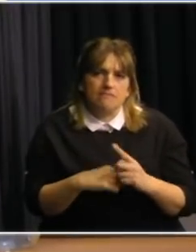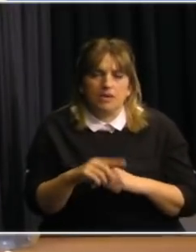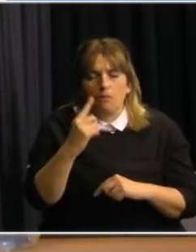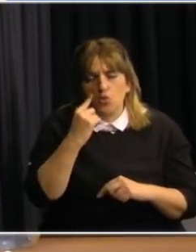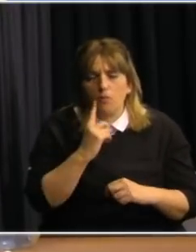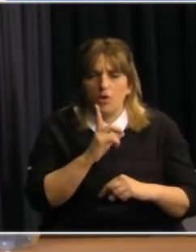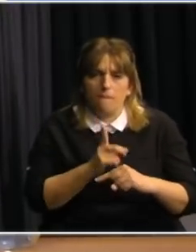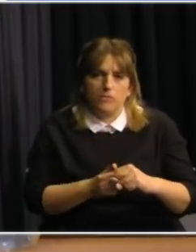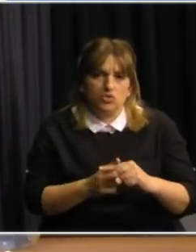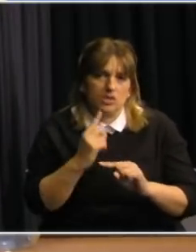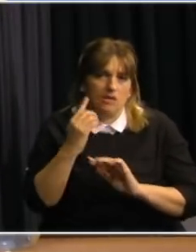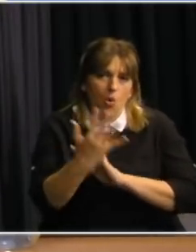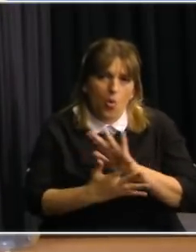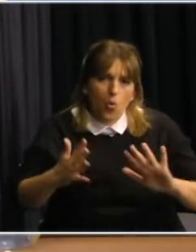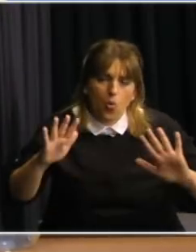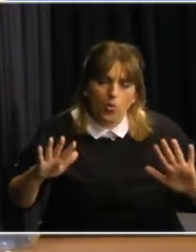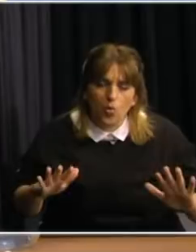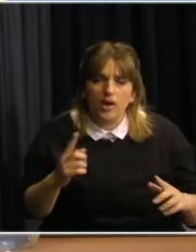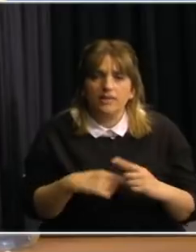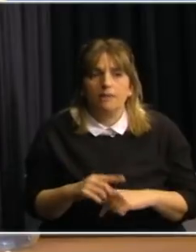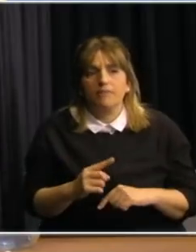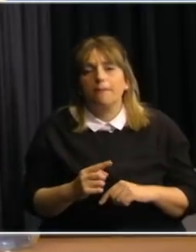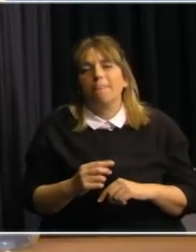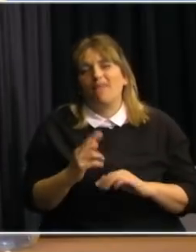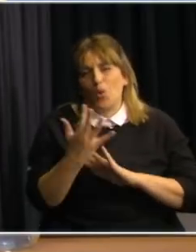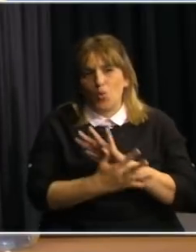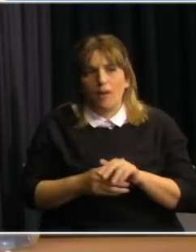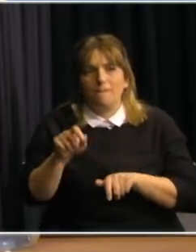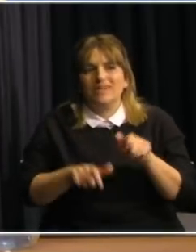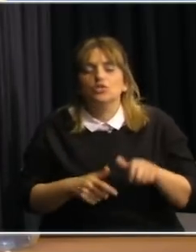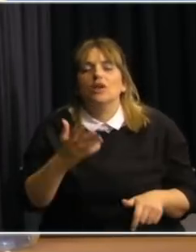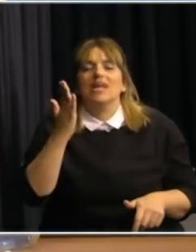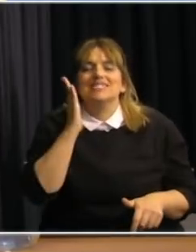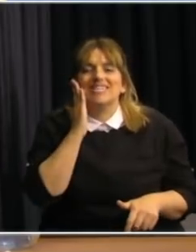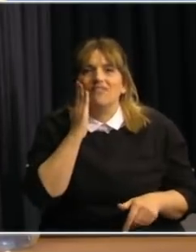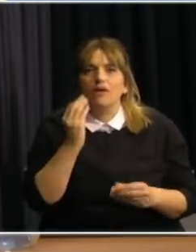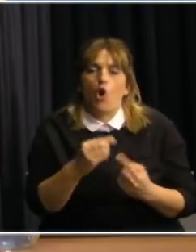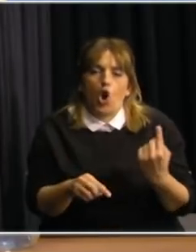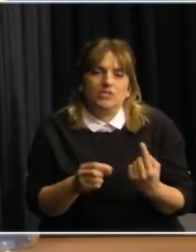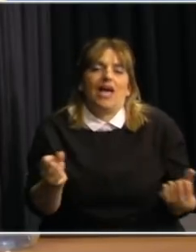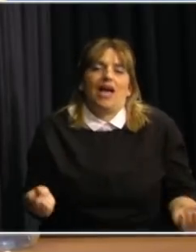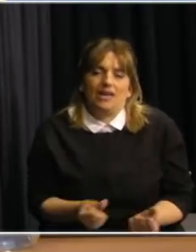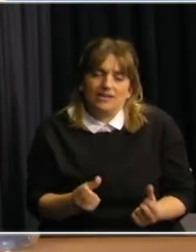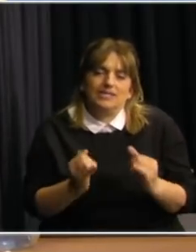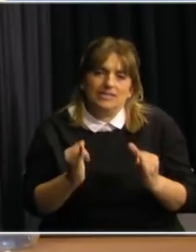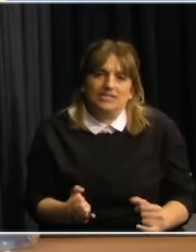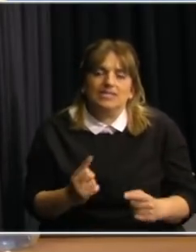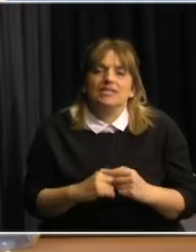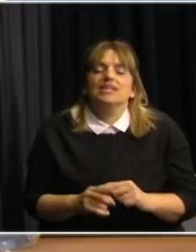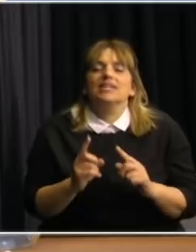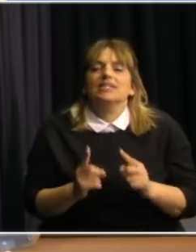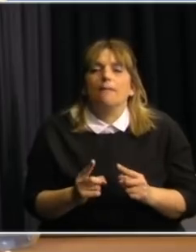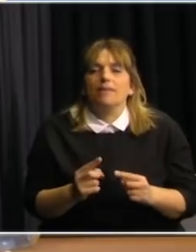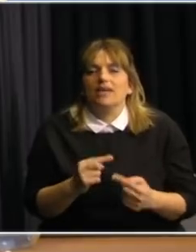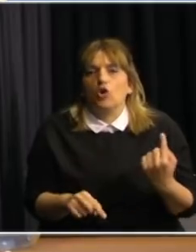positivas y sobre todo los uruguayos sabemos qué es lo que tenemos que hacer y también qué es